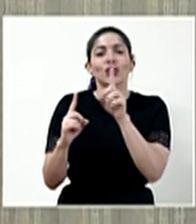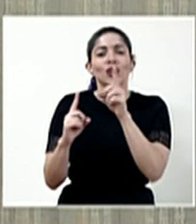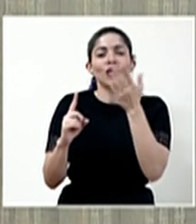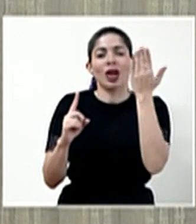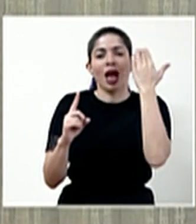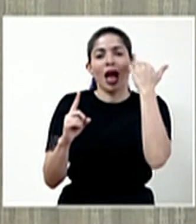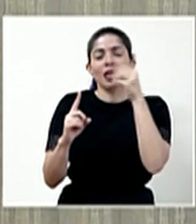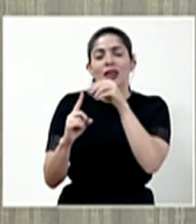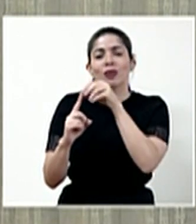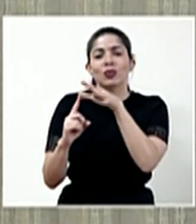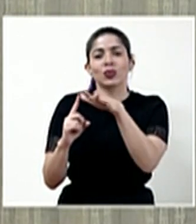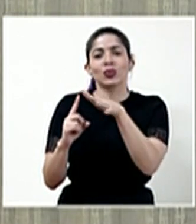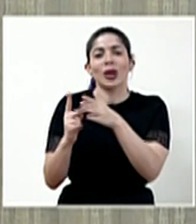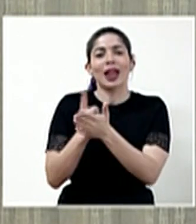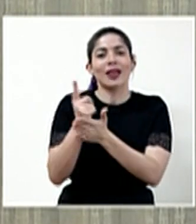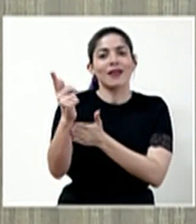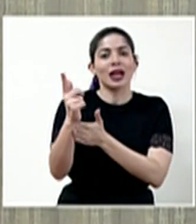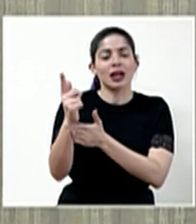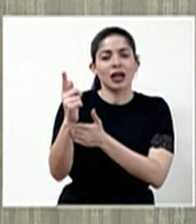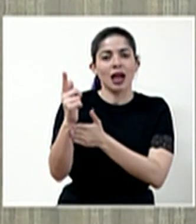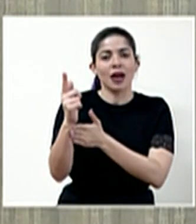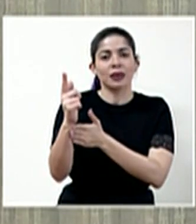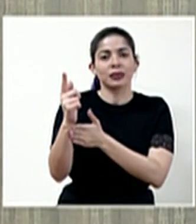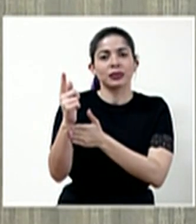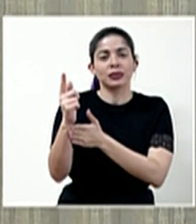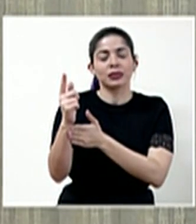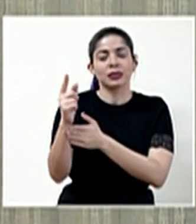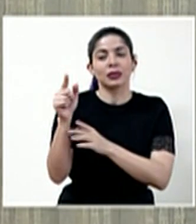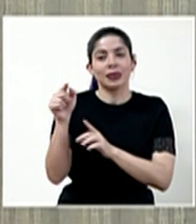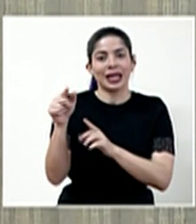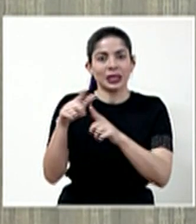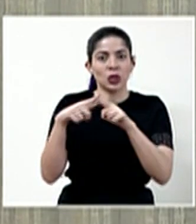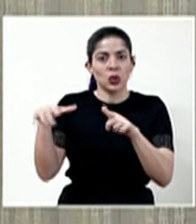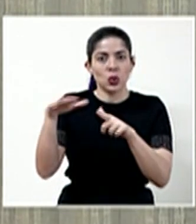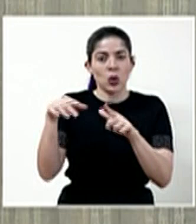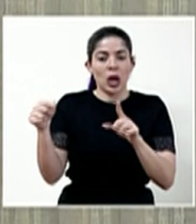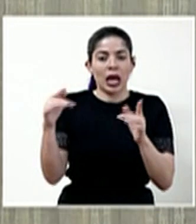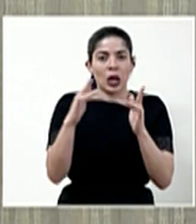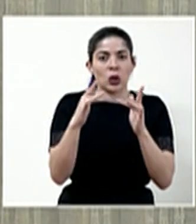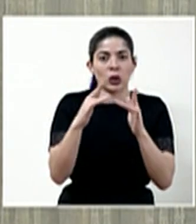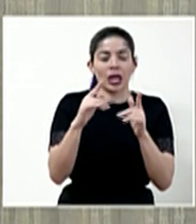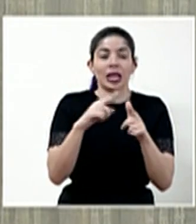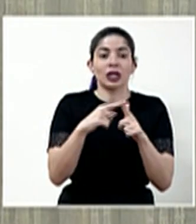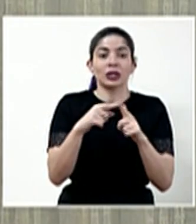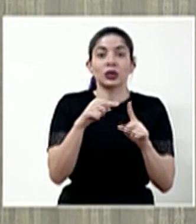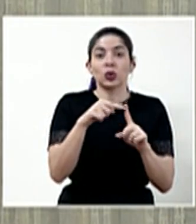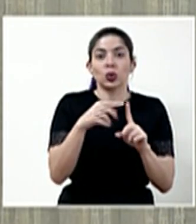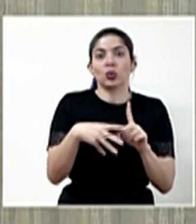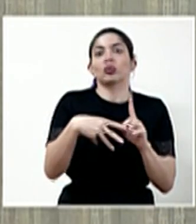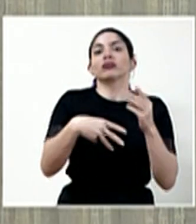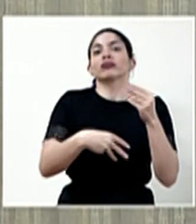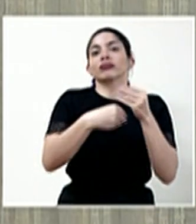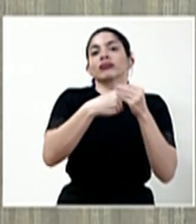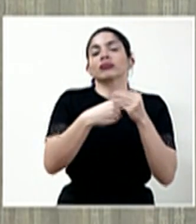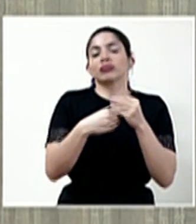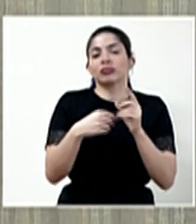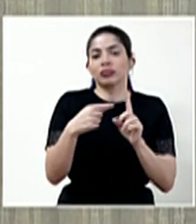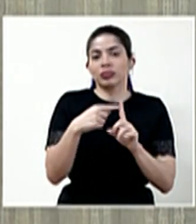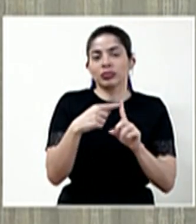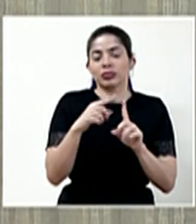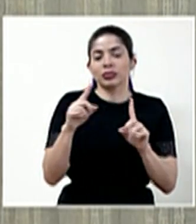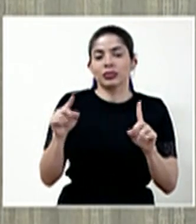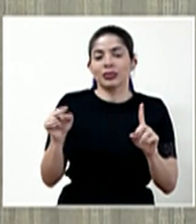anteriormente en Liberia y justamente en esa localidad. Así que sería un caso más de los agregados.